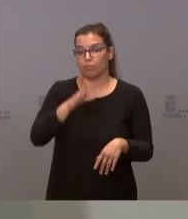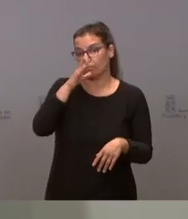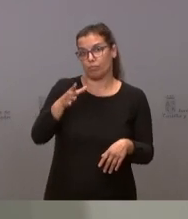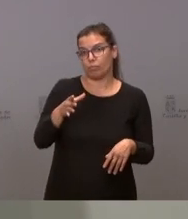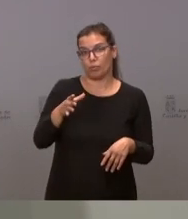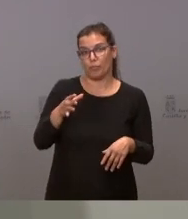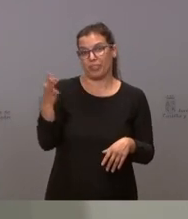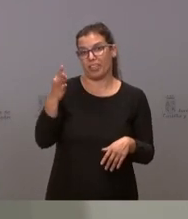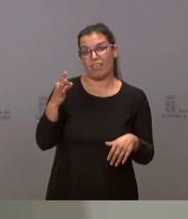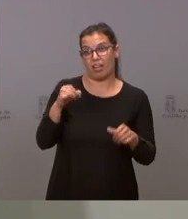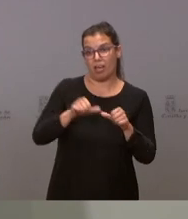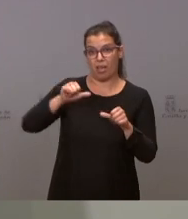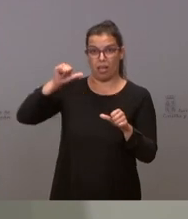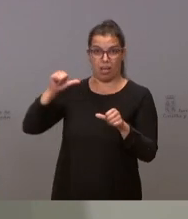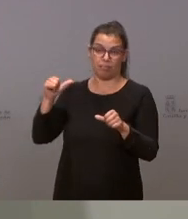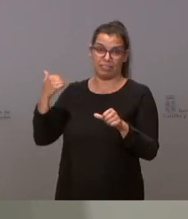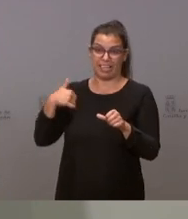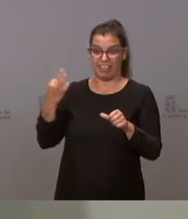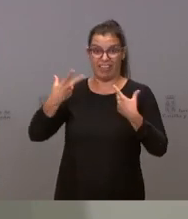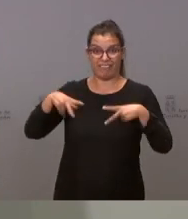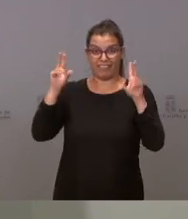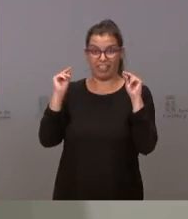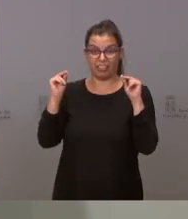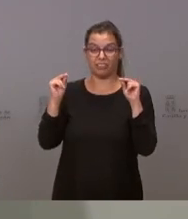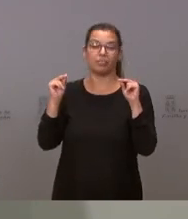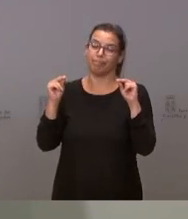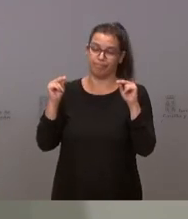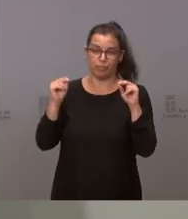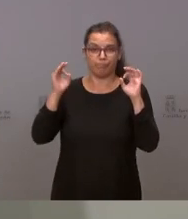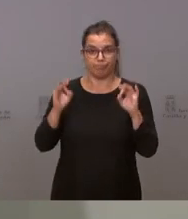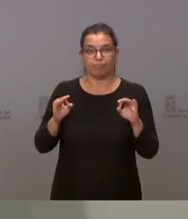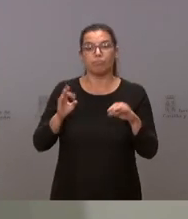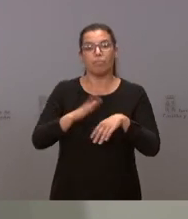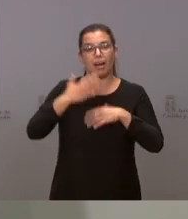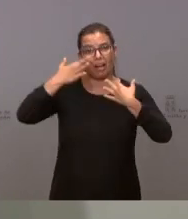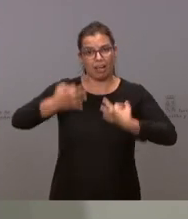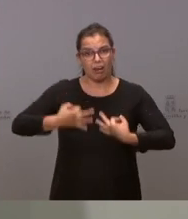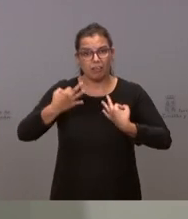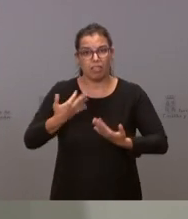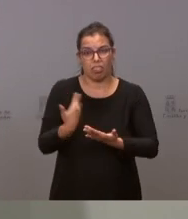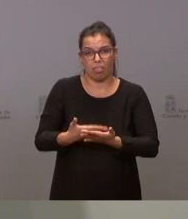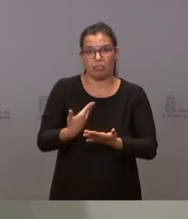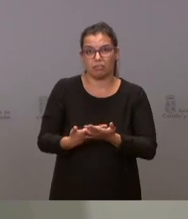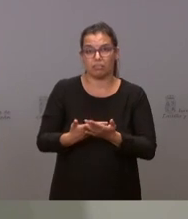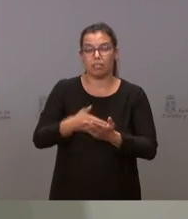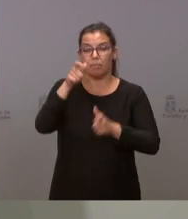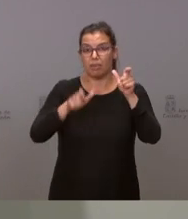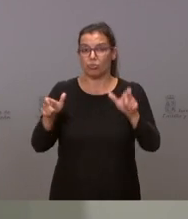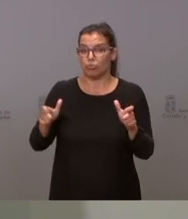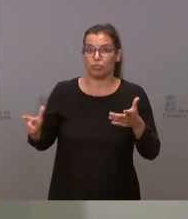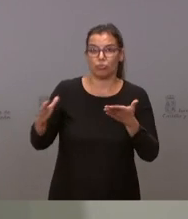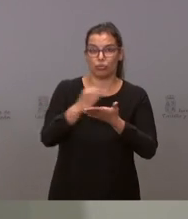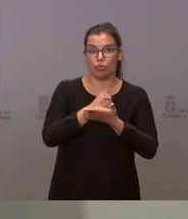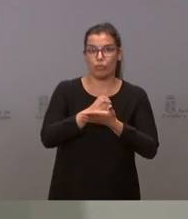deberíamos de haber finalizado hace tiempo, que es el de garantizar que todos nuestros ciudadanos